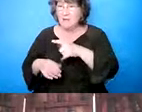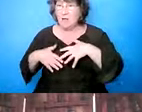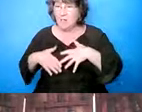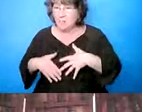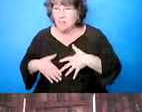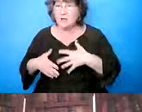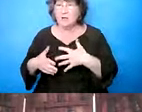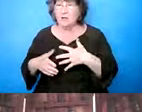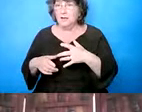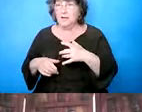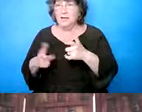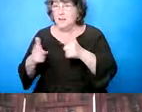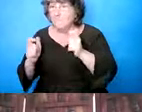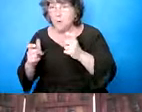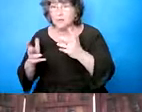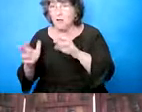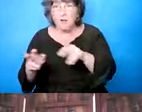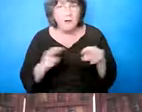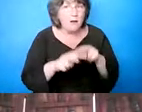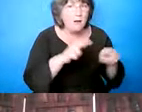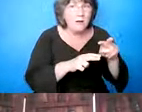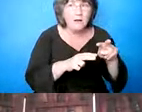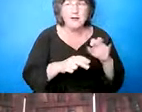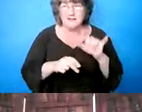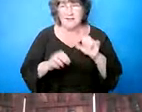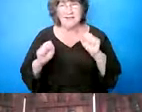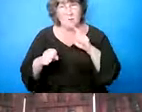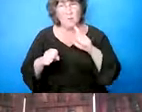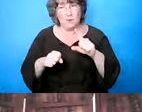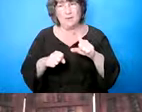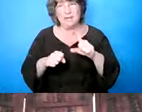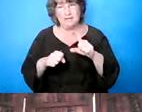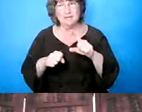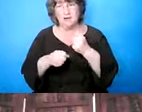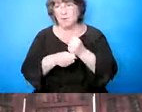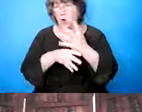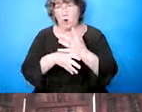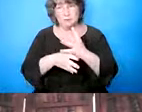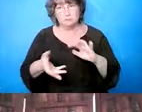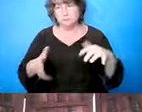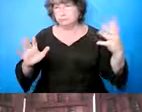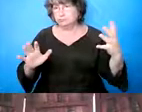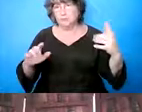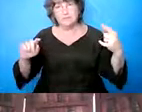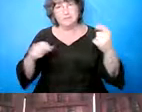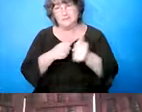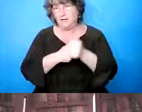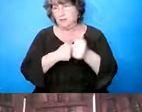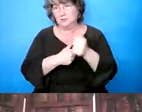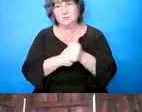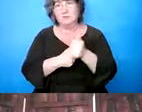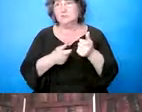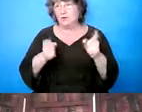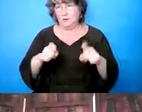tener, eh, el acceso a, a una arma, medicamentos, o, o venenos, eh, puede tener